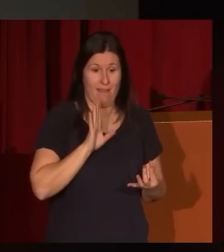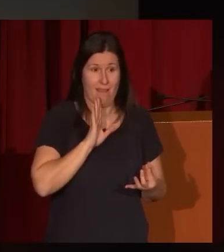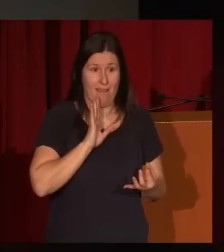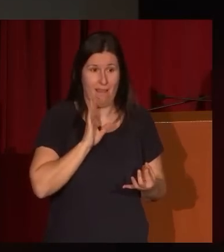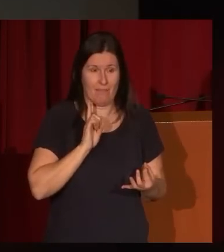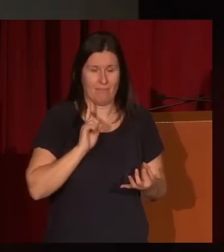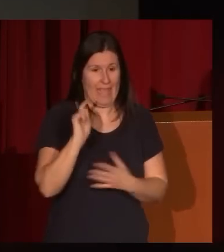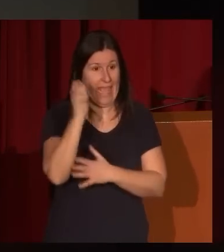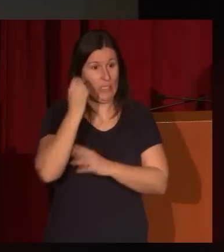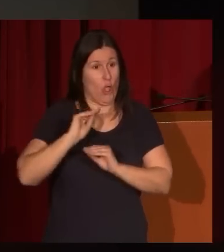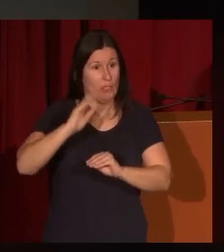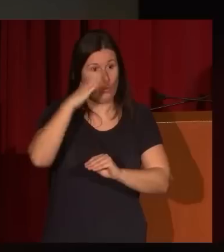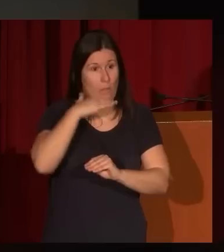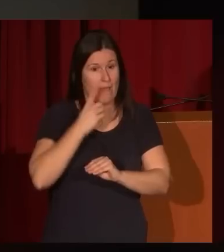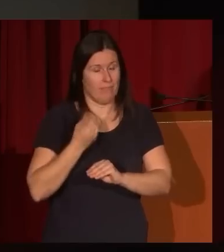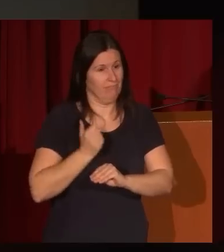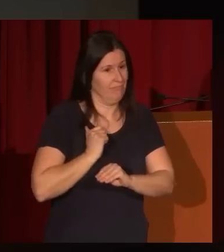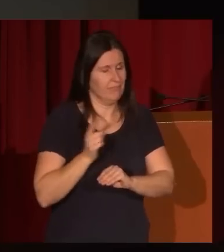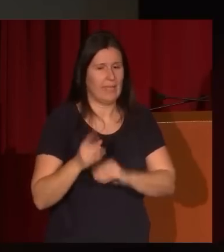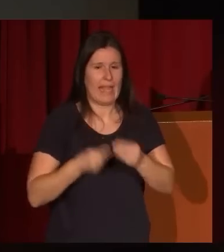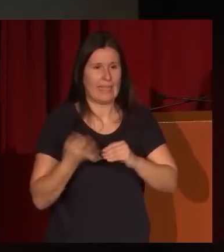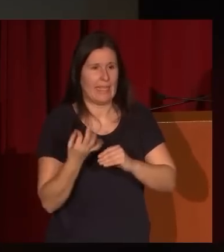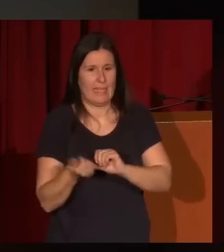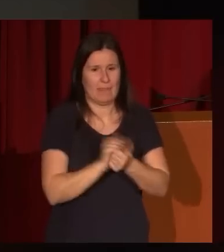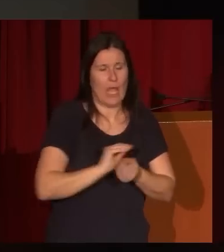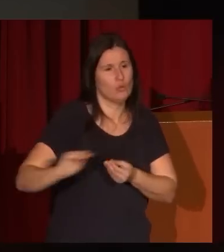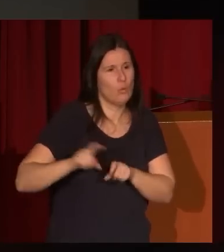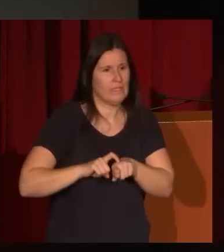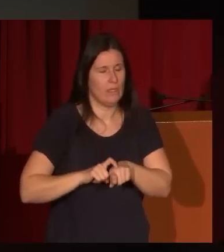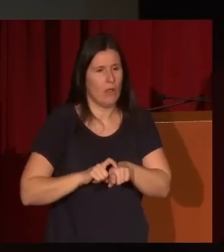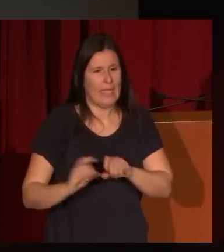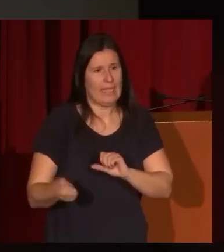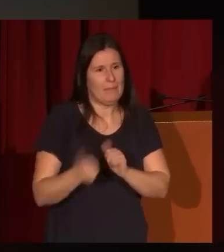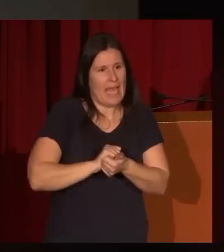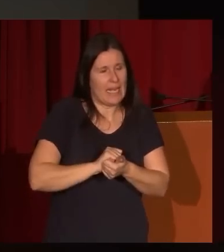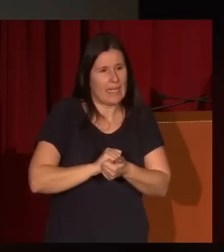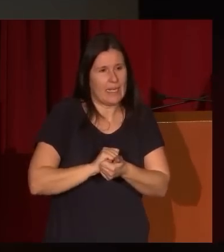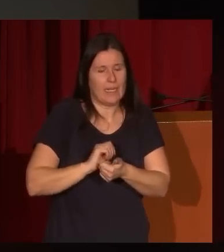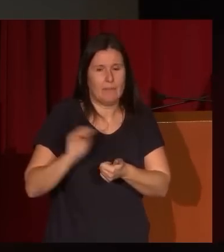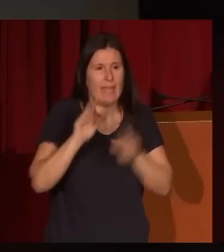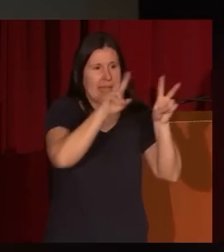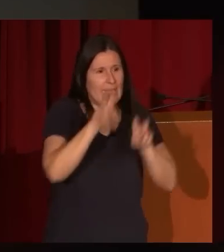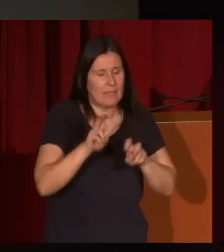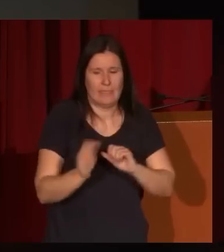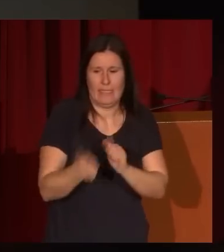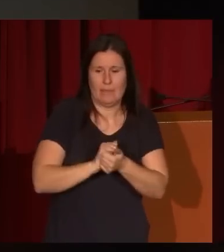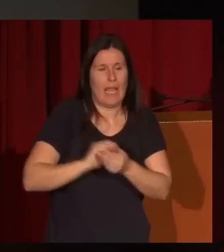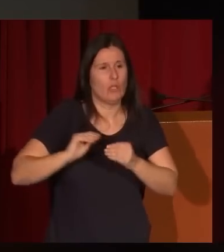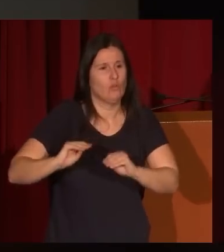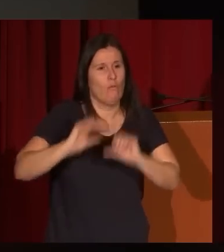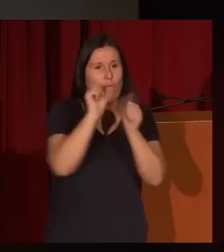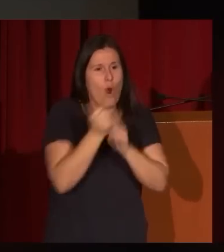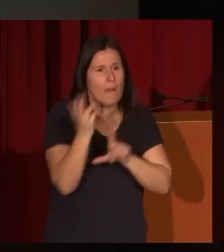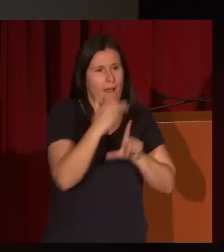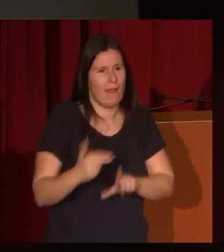del éxito de su padre, imitarle en el estilo, imitarle en los temas, imitarle en su modo de hacer.